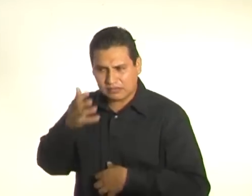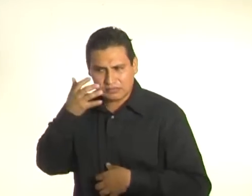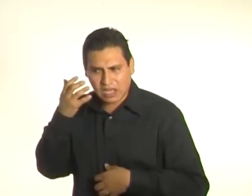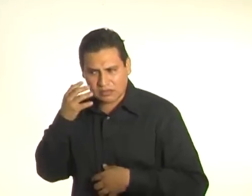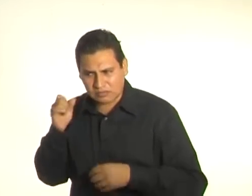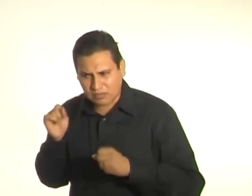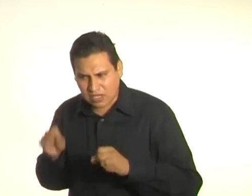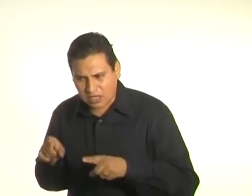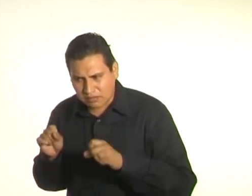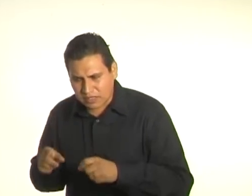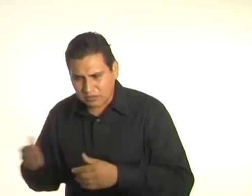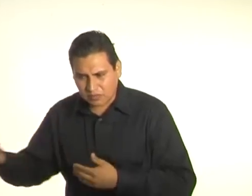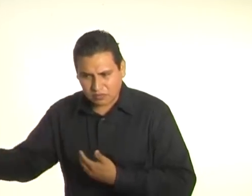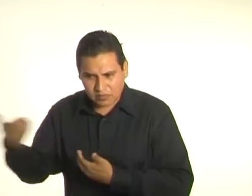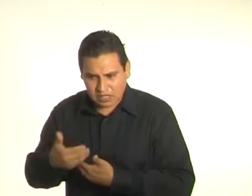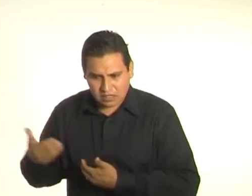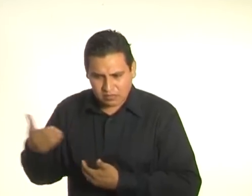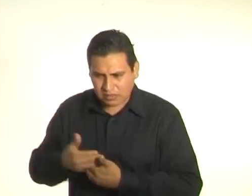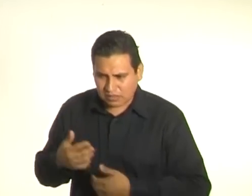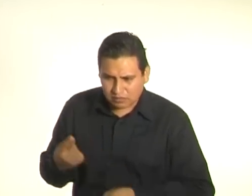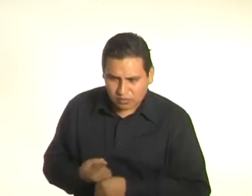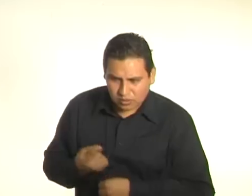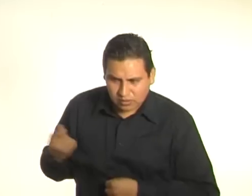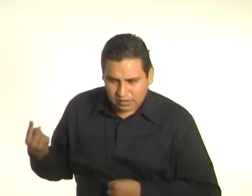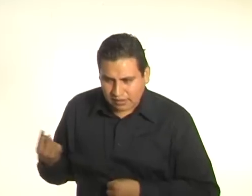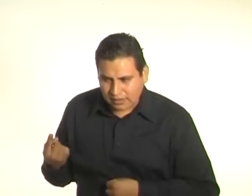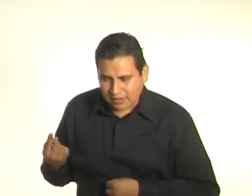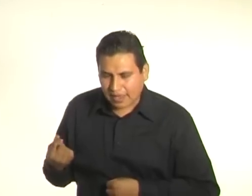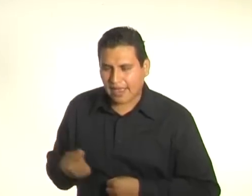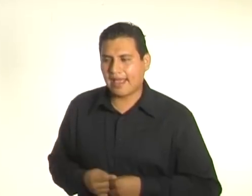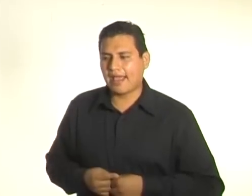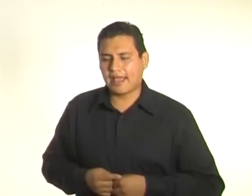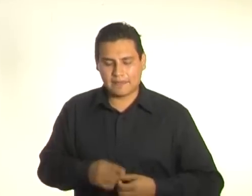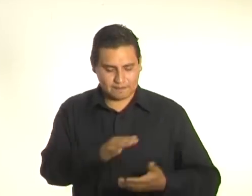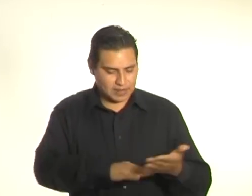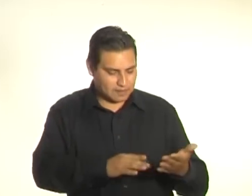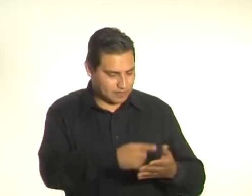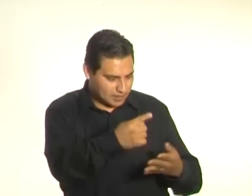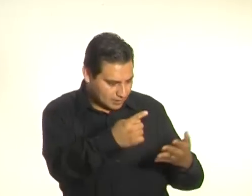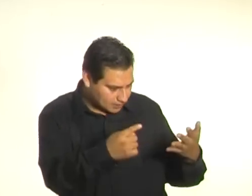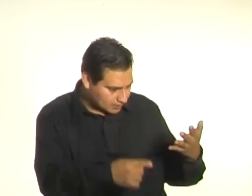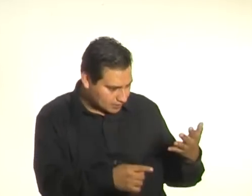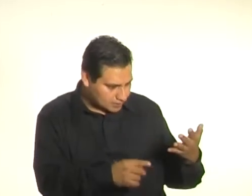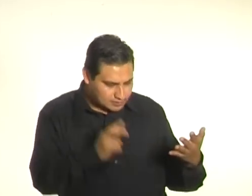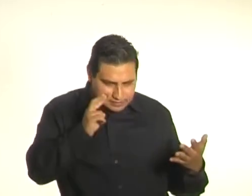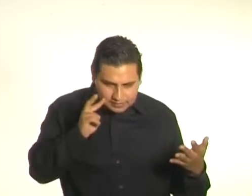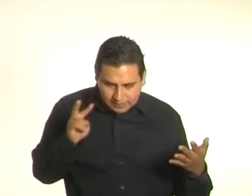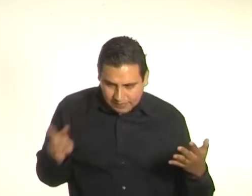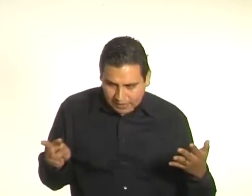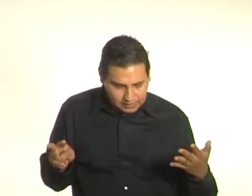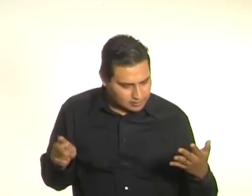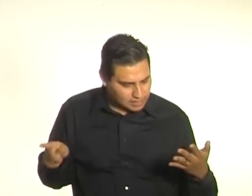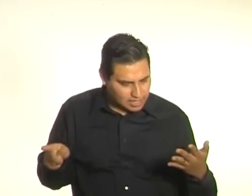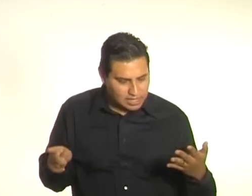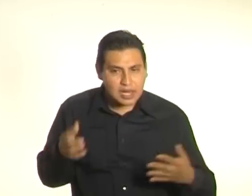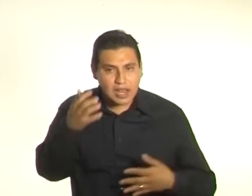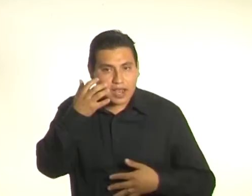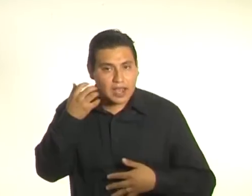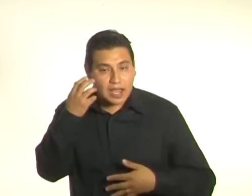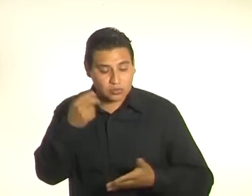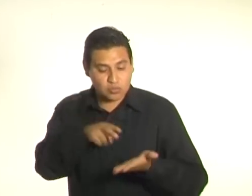dijo el veterinario. Así que revisó su agenda y entonces descubrió que los seis gatos negros